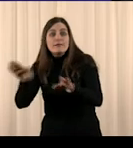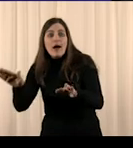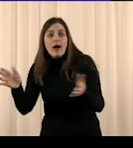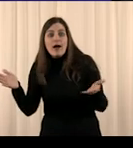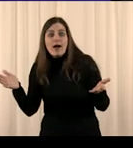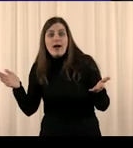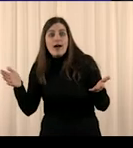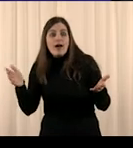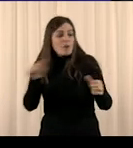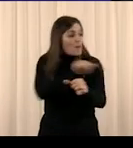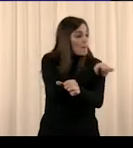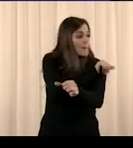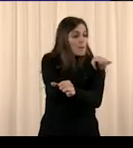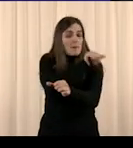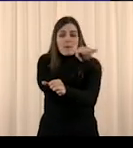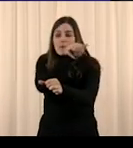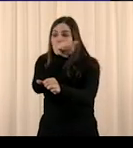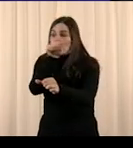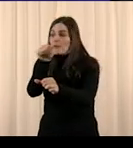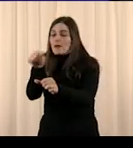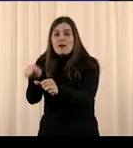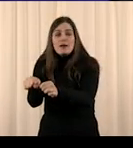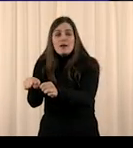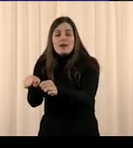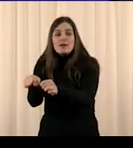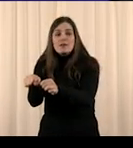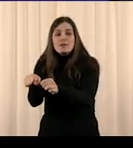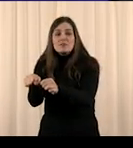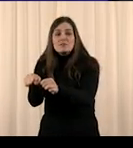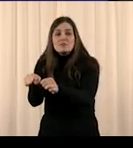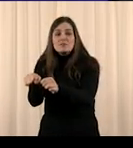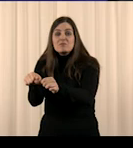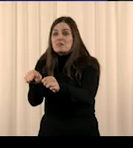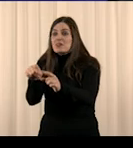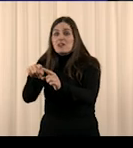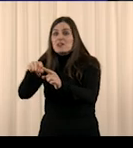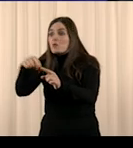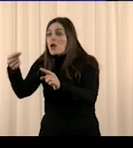Ocurre todo eso. Y un día